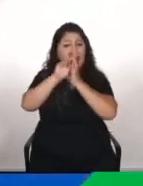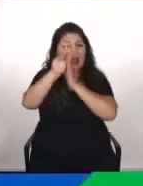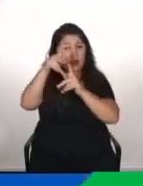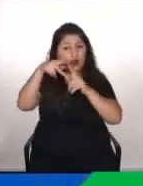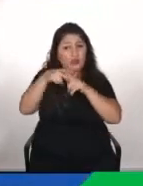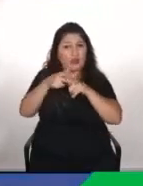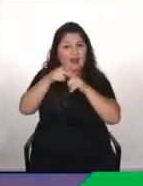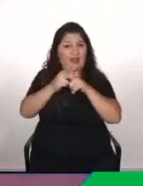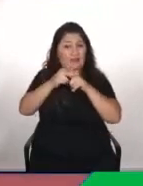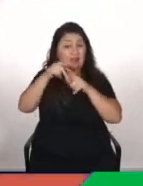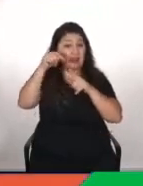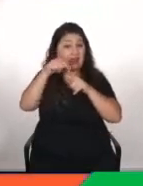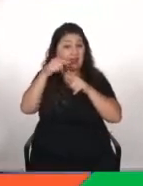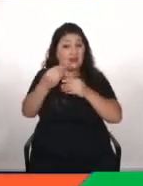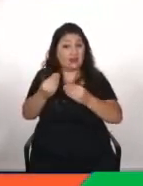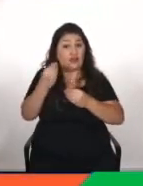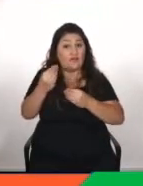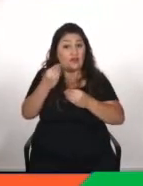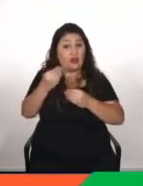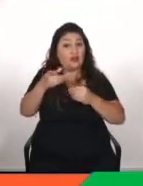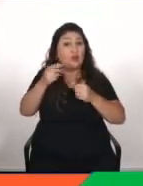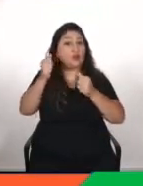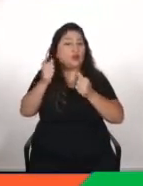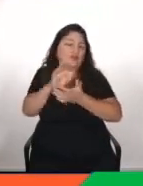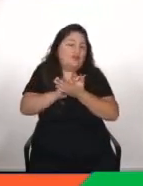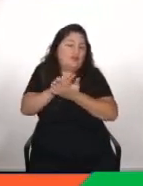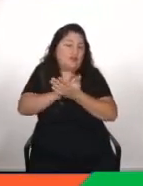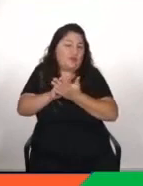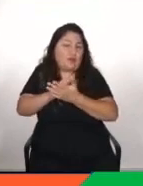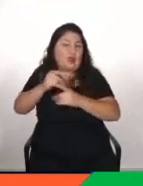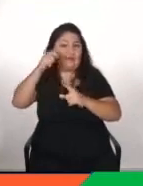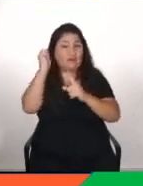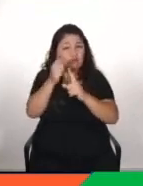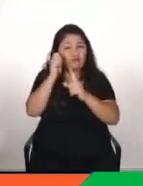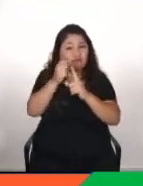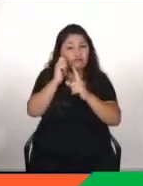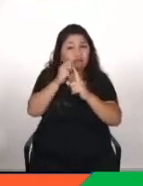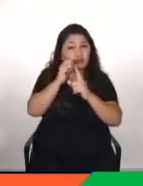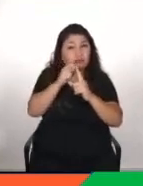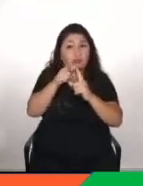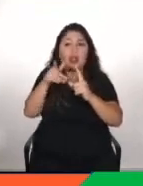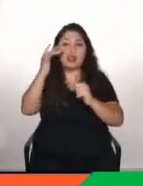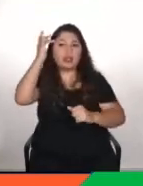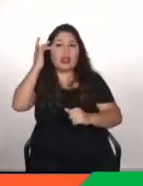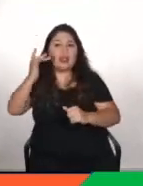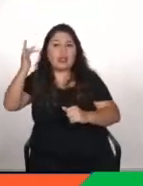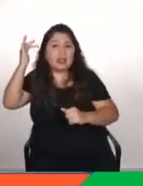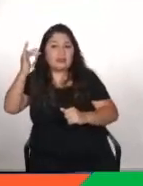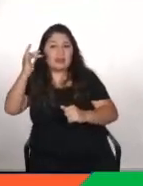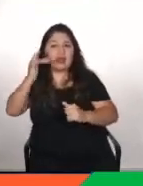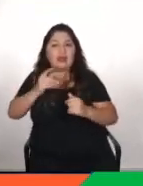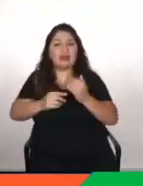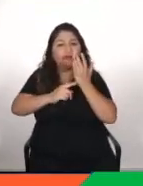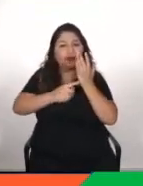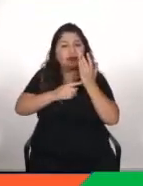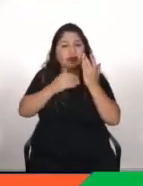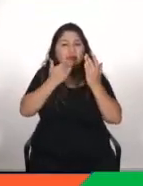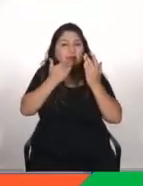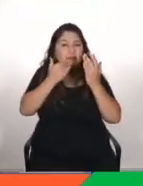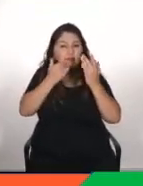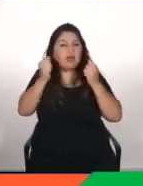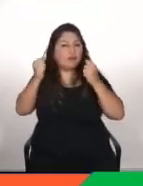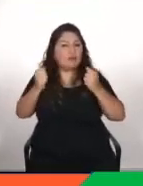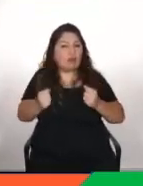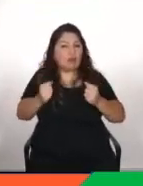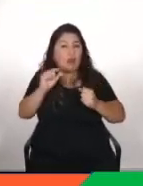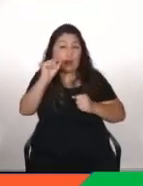y lo bueno de una herramienta es que puedes utilizar un martillo para clavar un clavo o para cualquier otra tarea y la inteligencia artificial es igual, es transversal con lo cual un